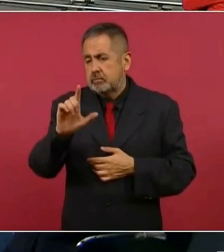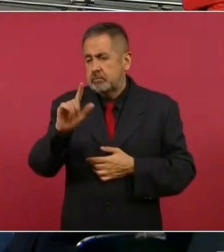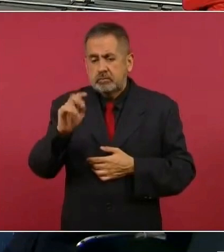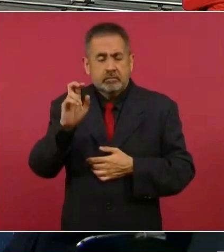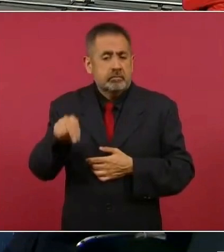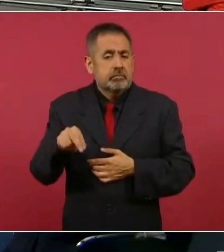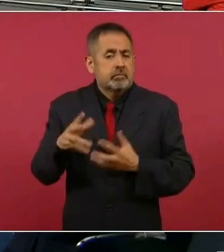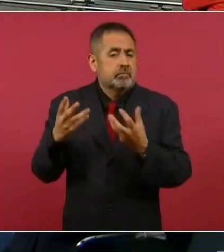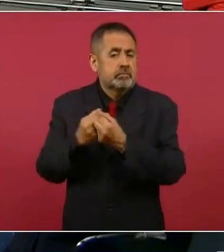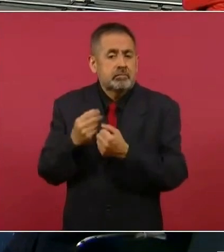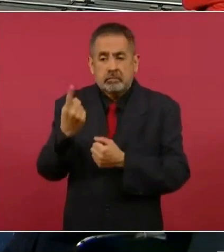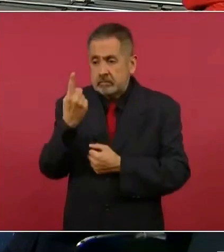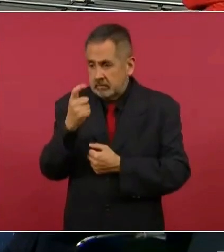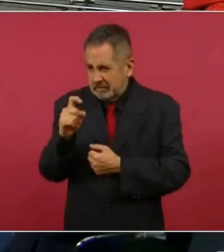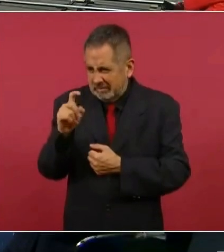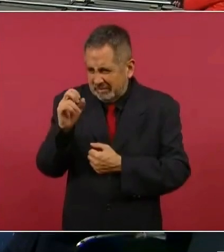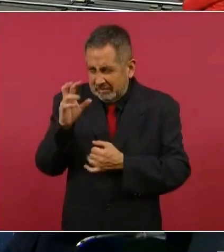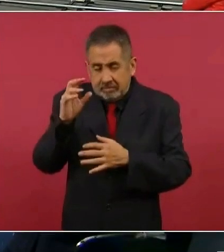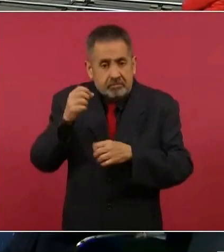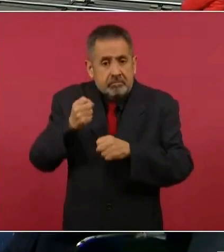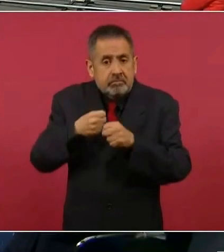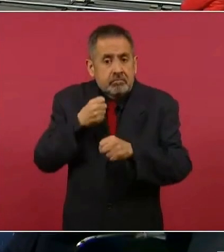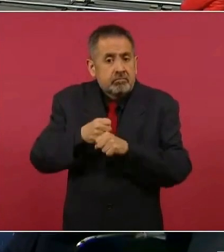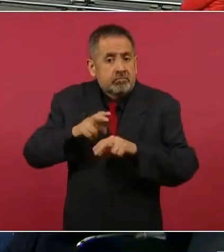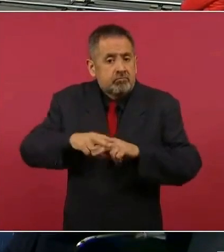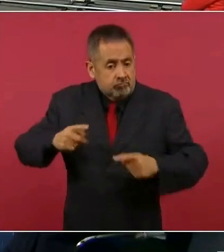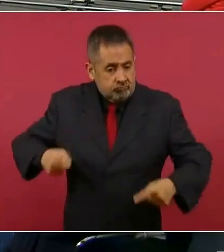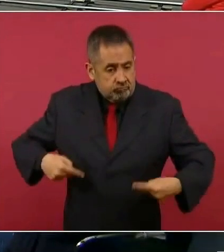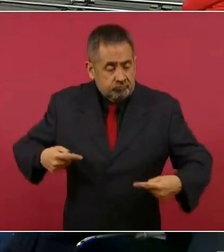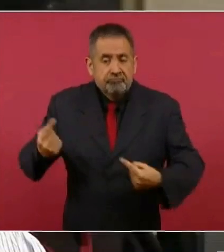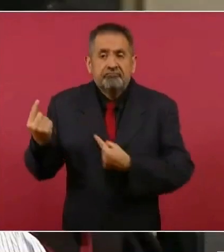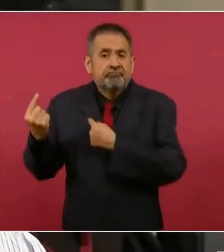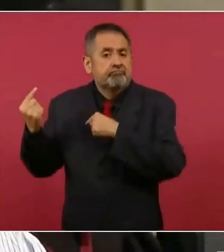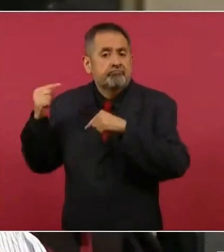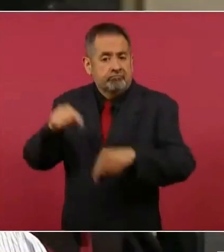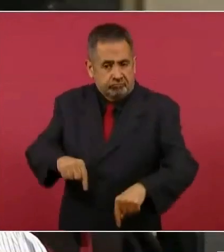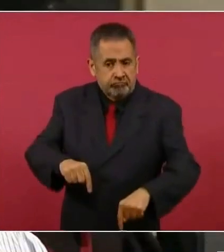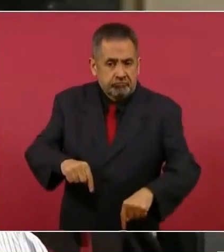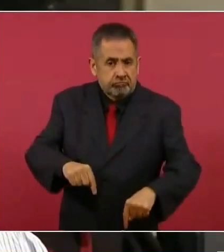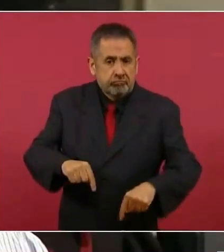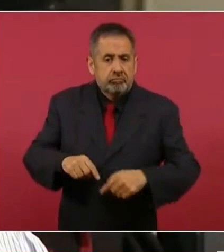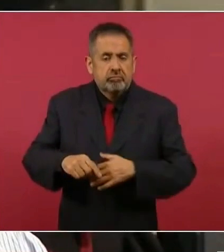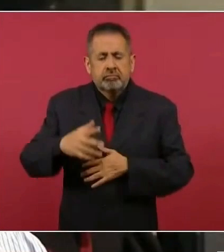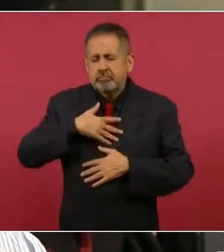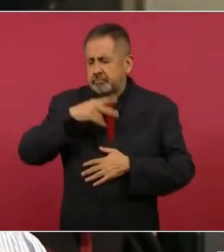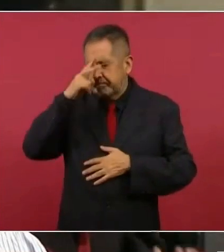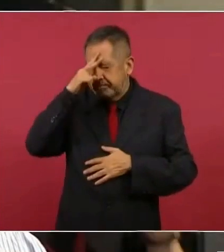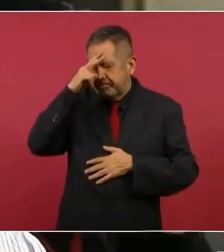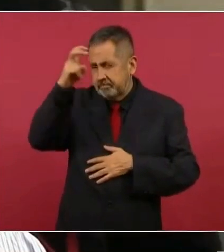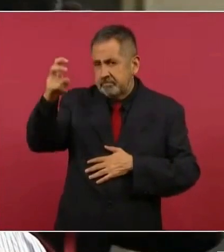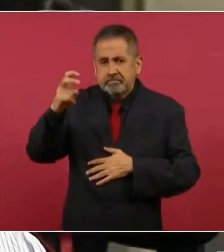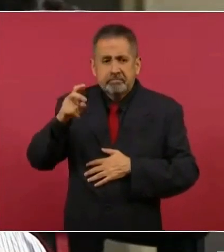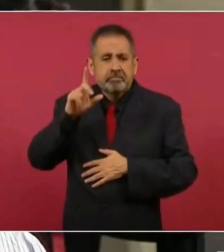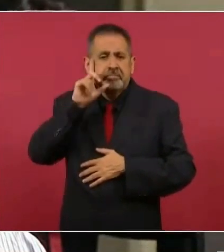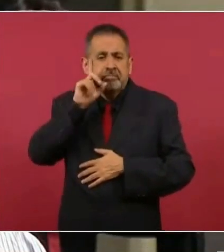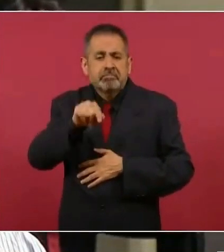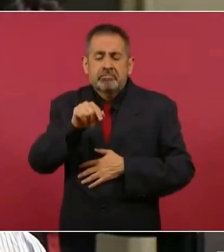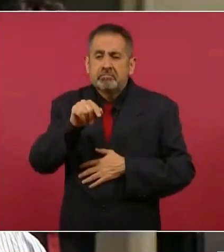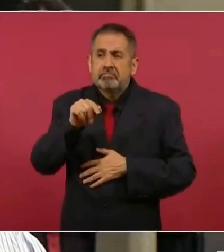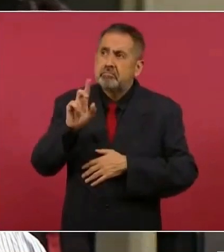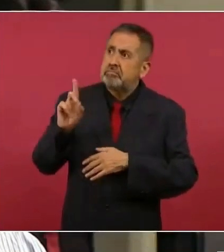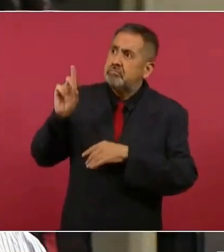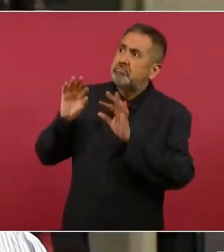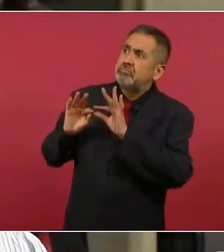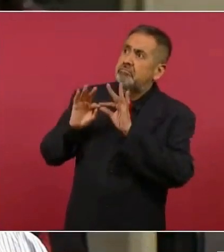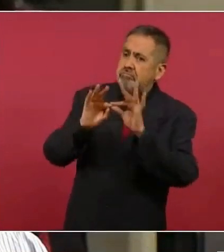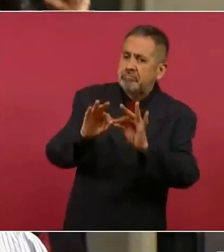ciento y tantos años en una silla de ruedas. Aquí estuvo también y dijo, cumplí mi sueño. Sí, mañana Diosito me